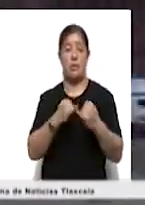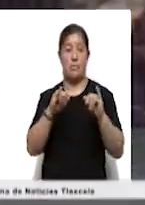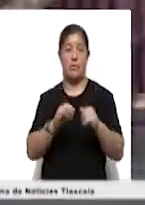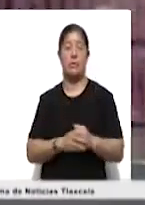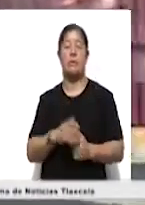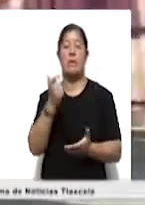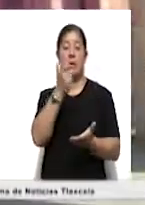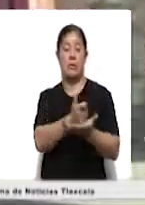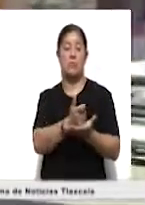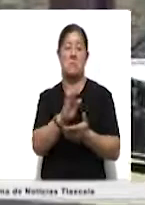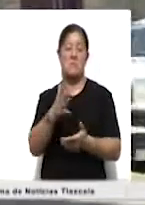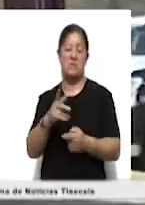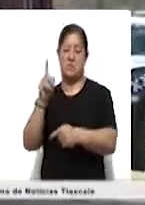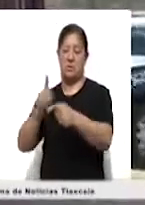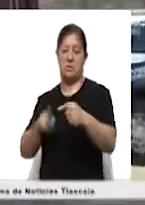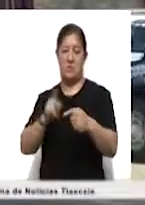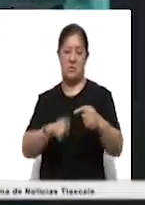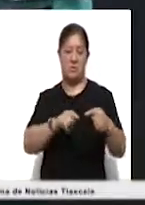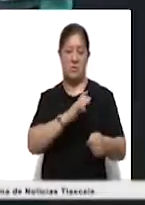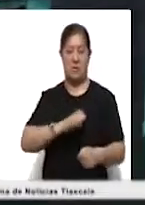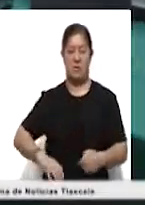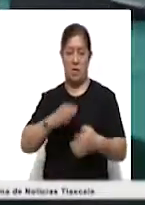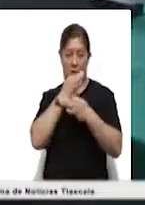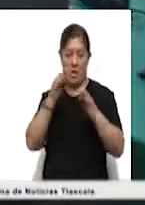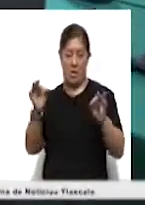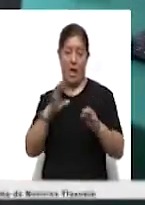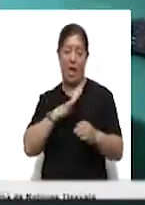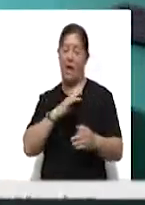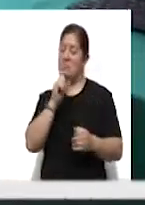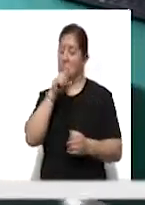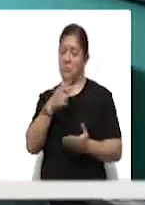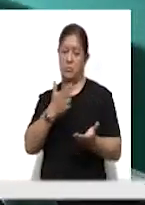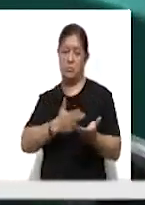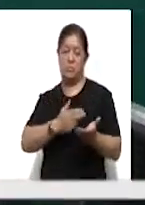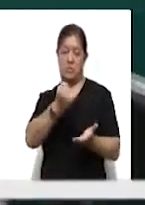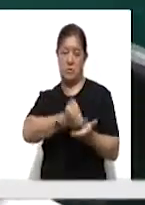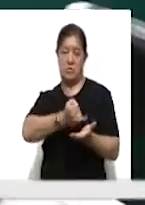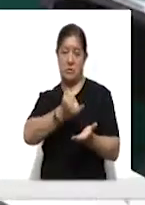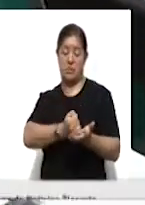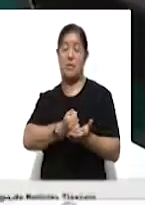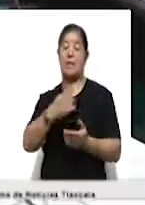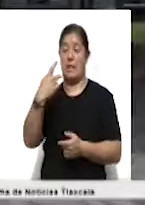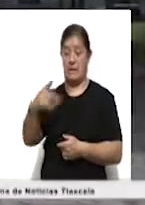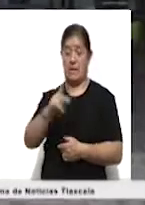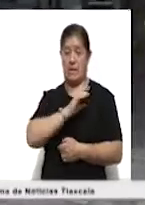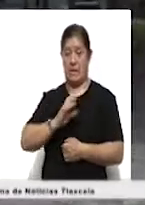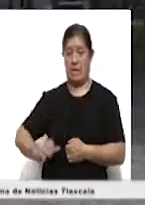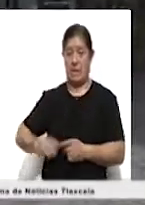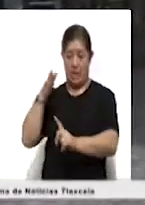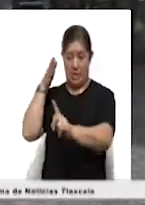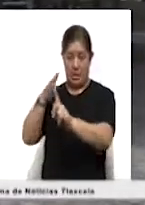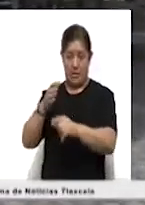el costo que implica el retiro de su propaganda tendrá el carácter de crédito fiscal, el cual se hará efectivo al candidato incumplido en